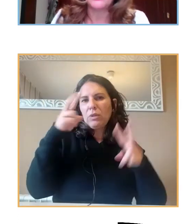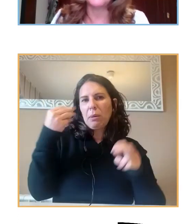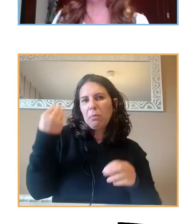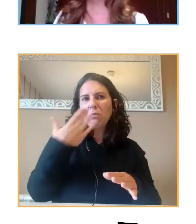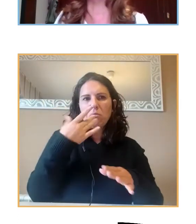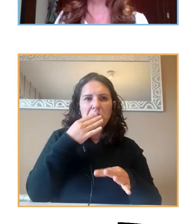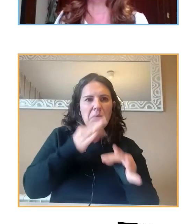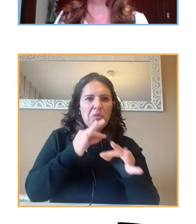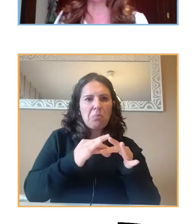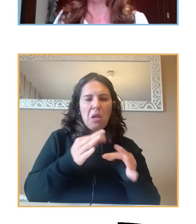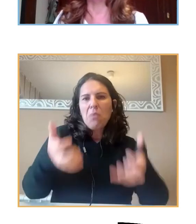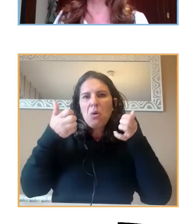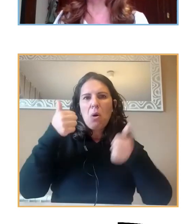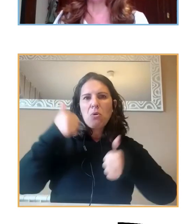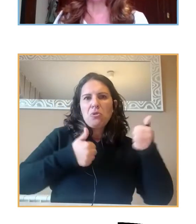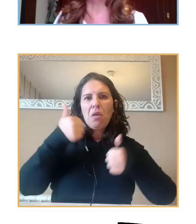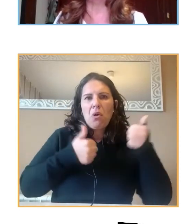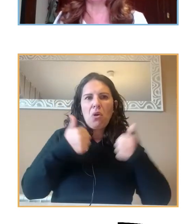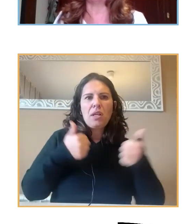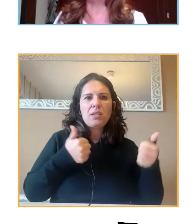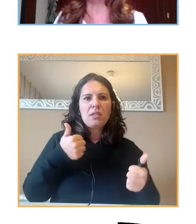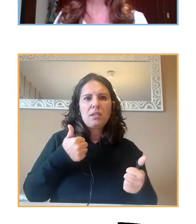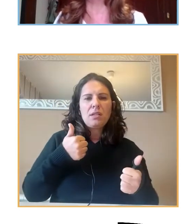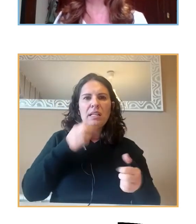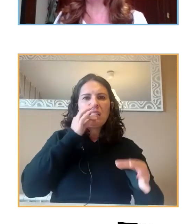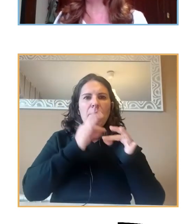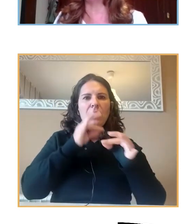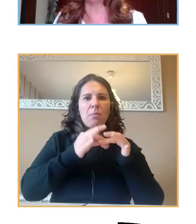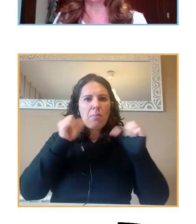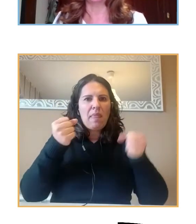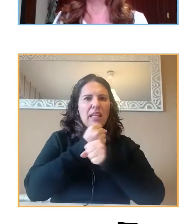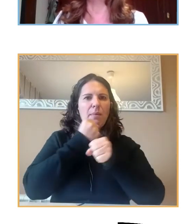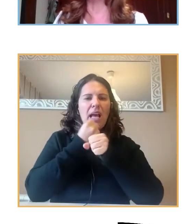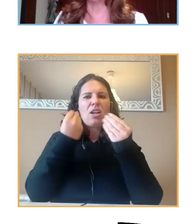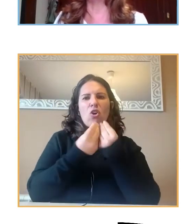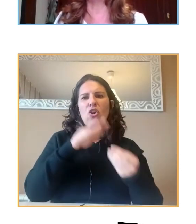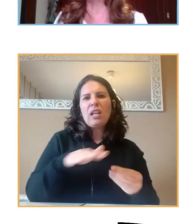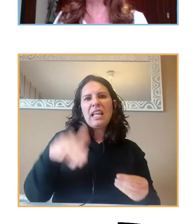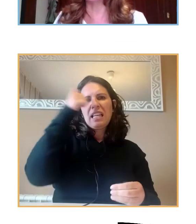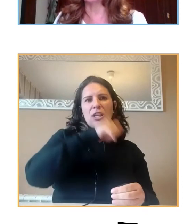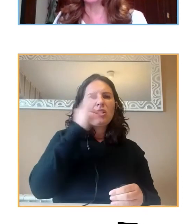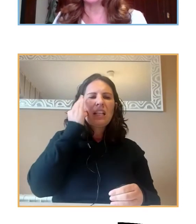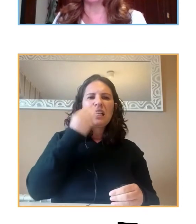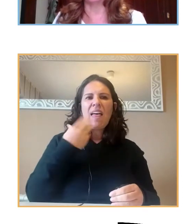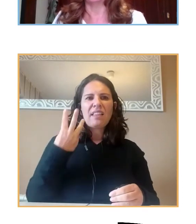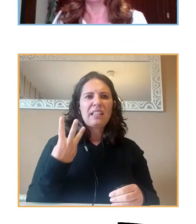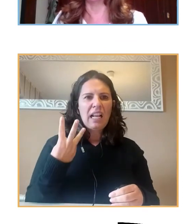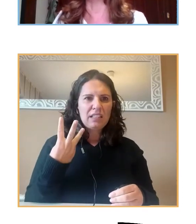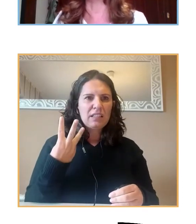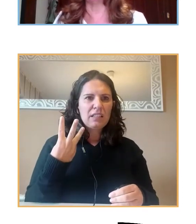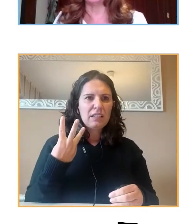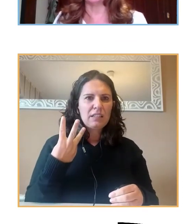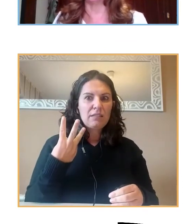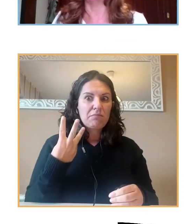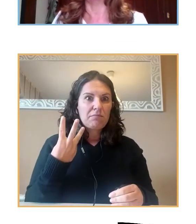que aprueba las oposiciones y lo tenemos en septiembre trabajando con niños y niñas con tres años, cuando a lo mejor tiene que la